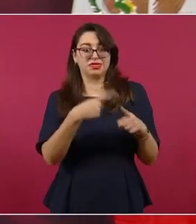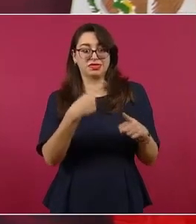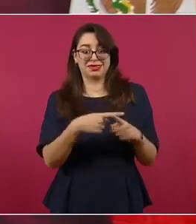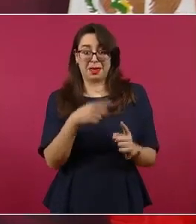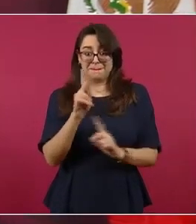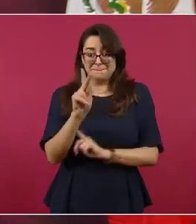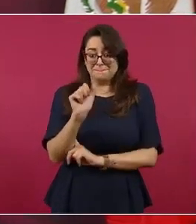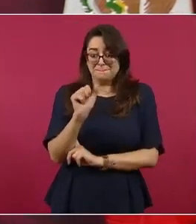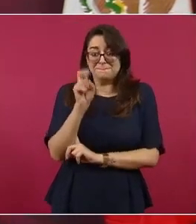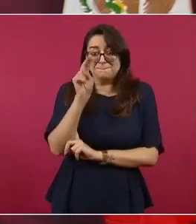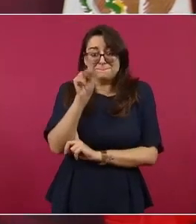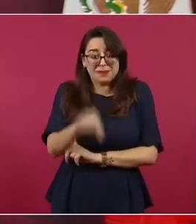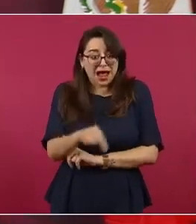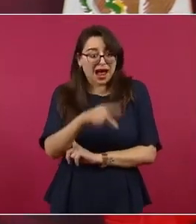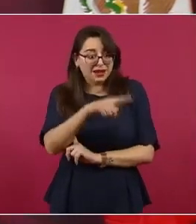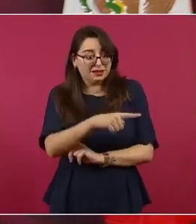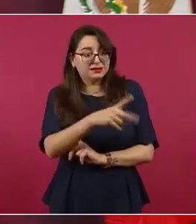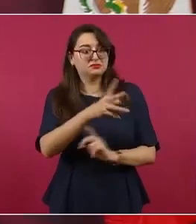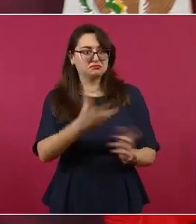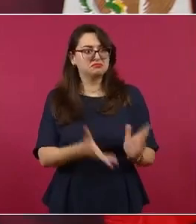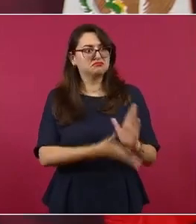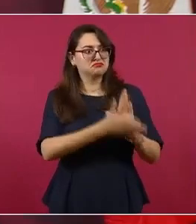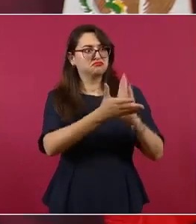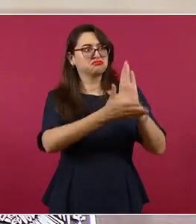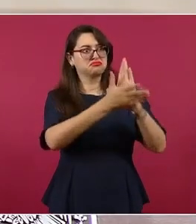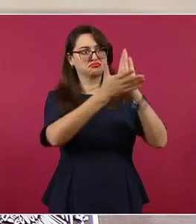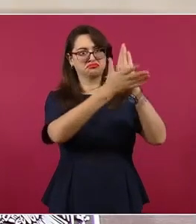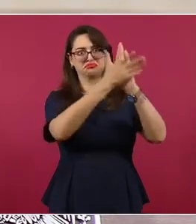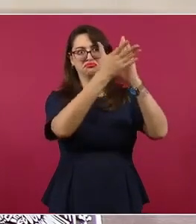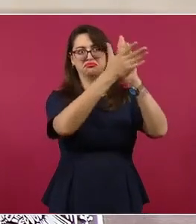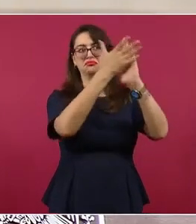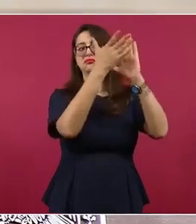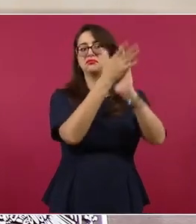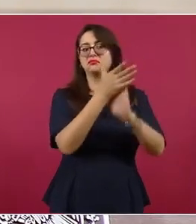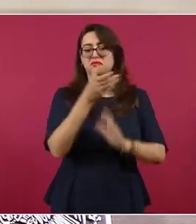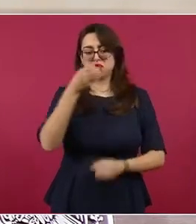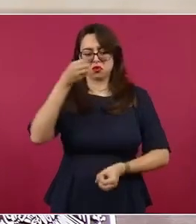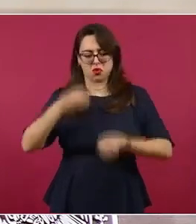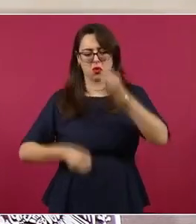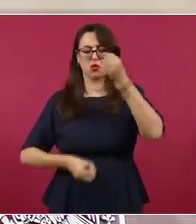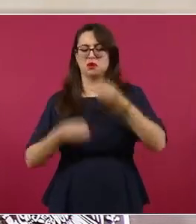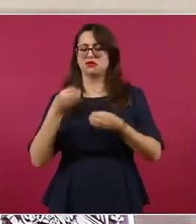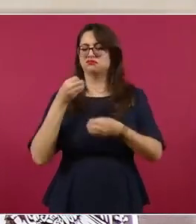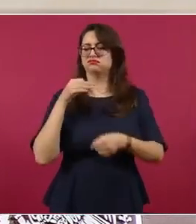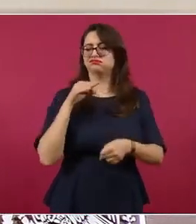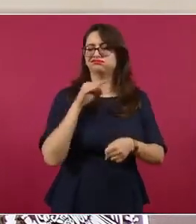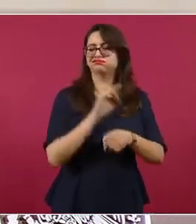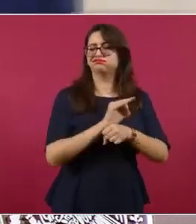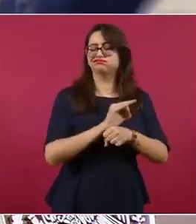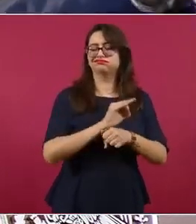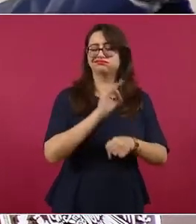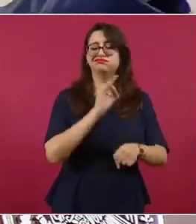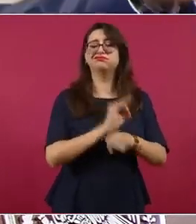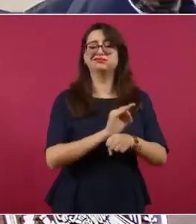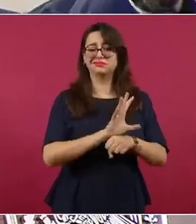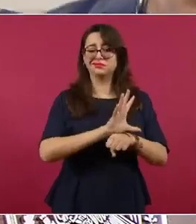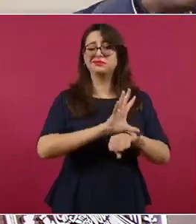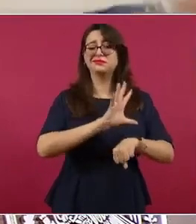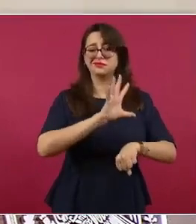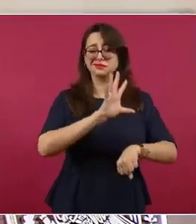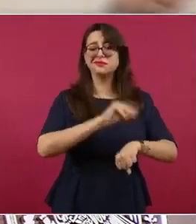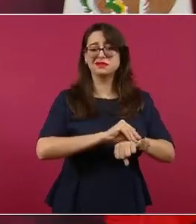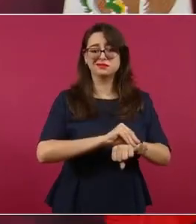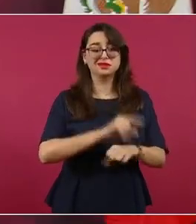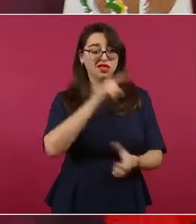los jueces al servicio de ese grupo al que pertenece